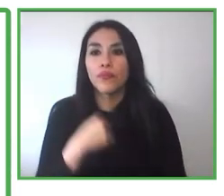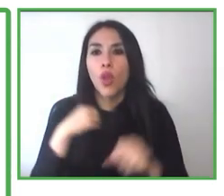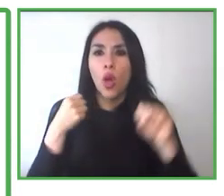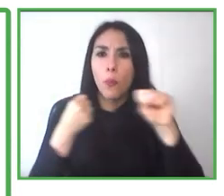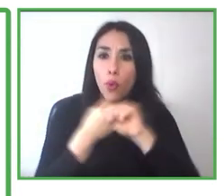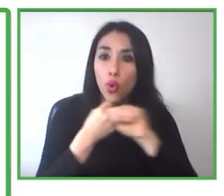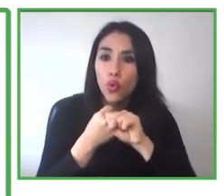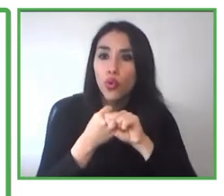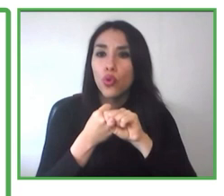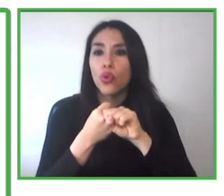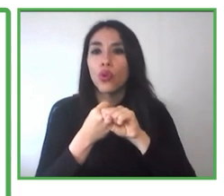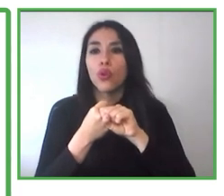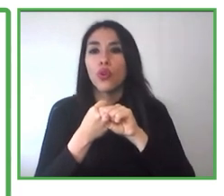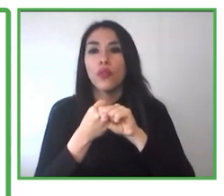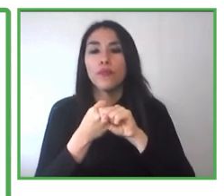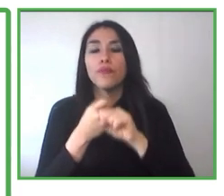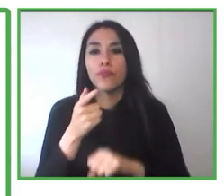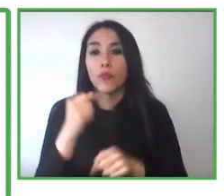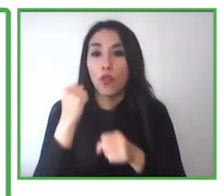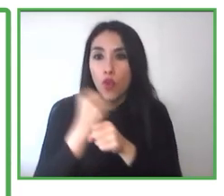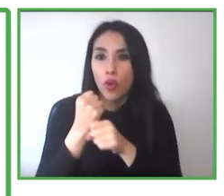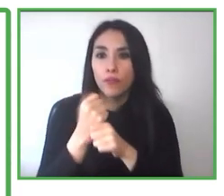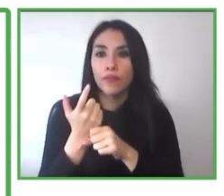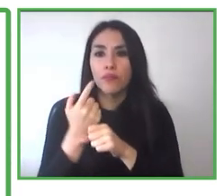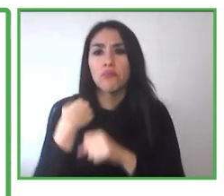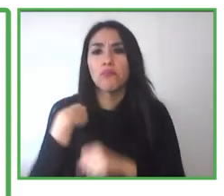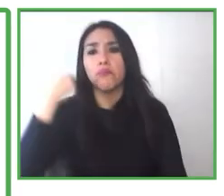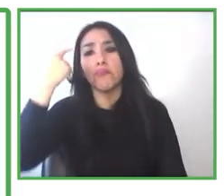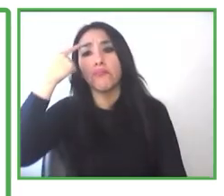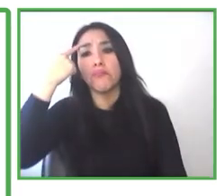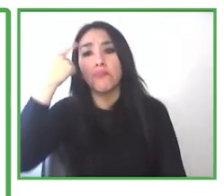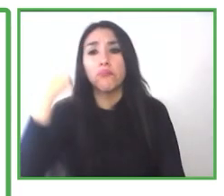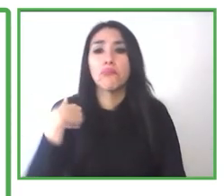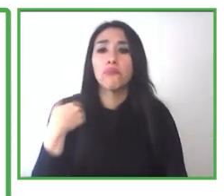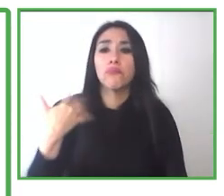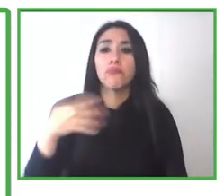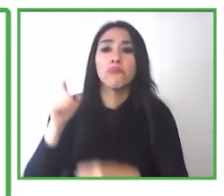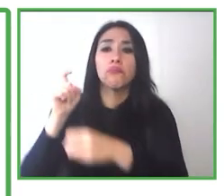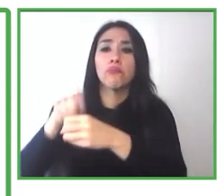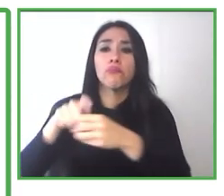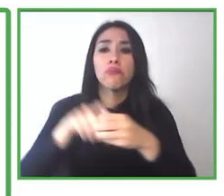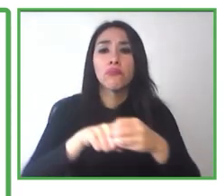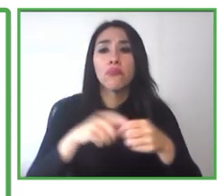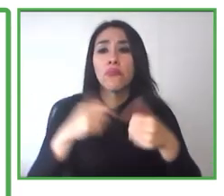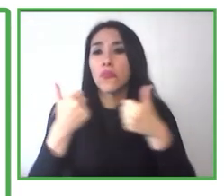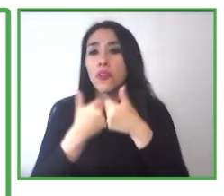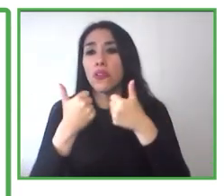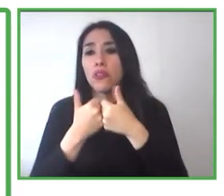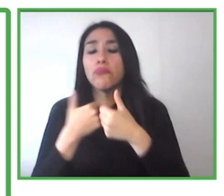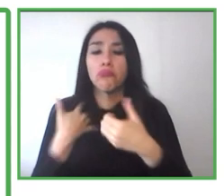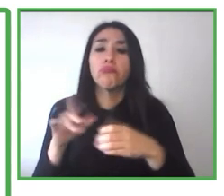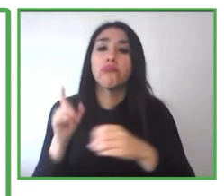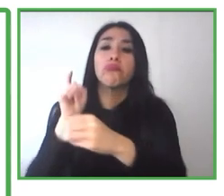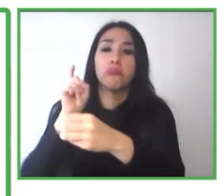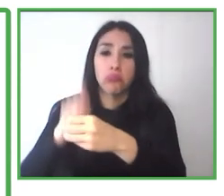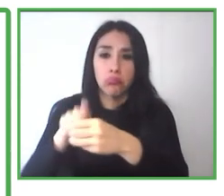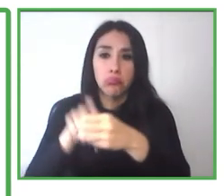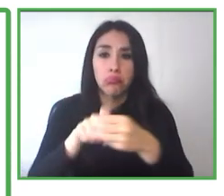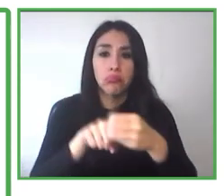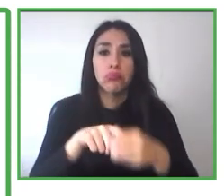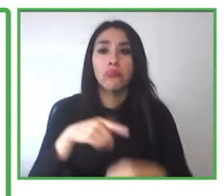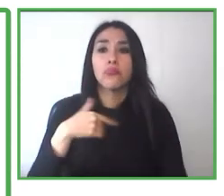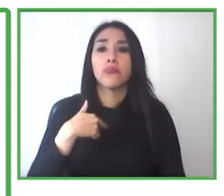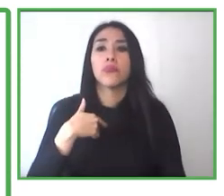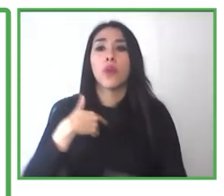a un fondo concursable, el cual es adjudicado por la Municipalidad. Tuvo un año de ejecución en el cual se demostraron con indicadores que